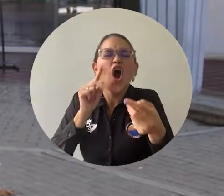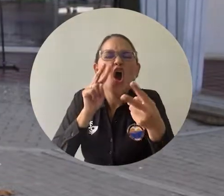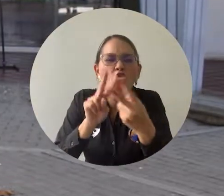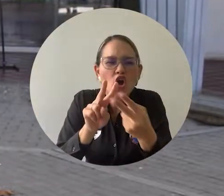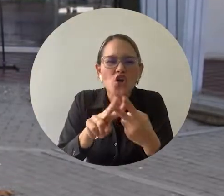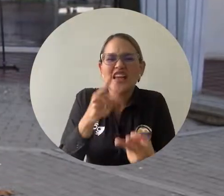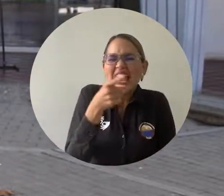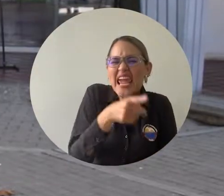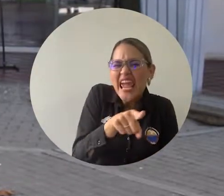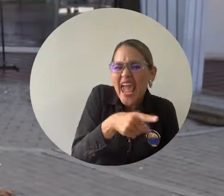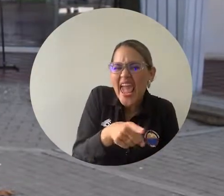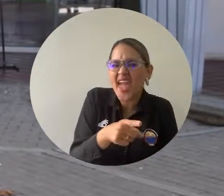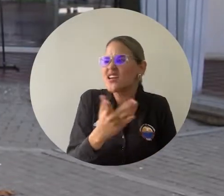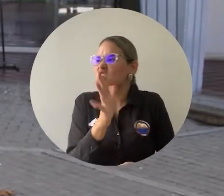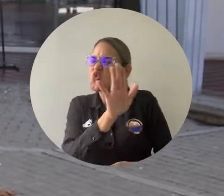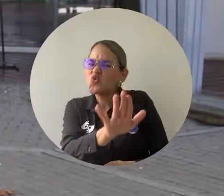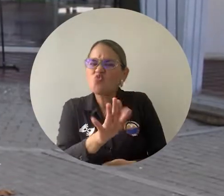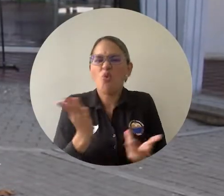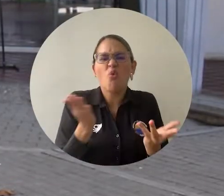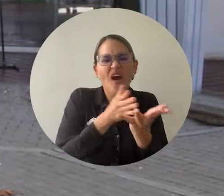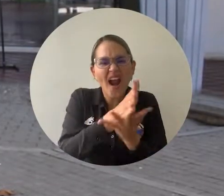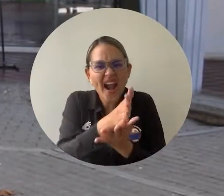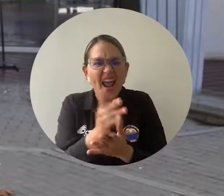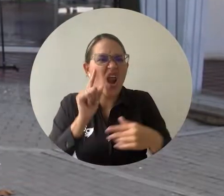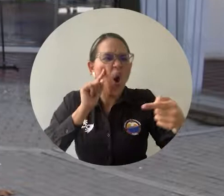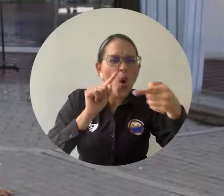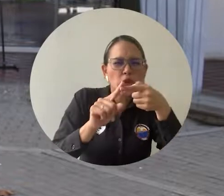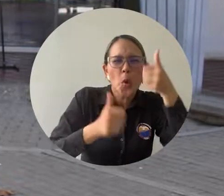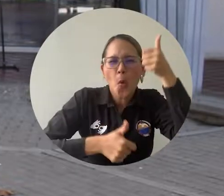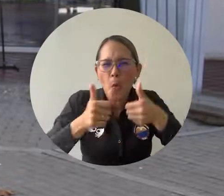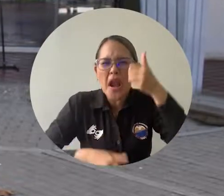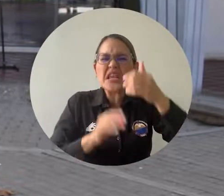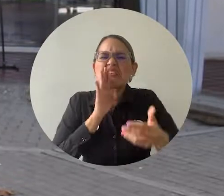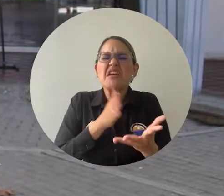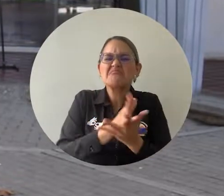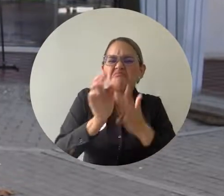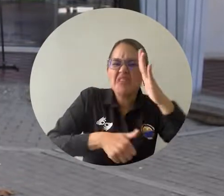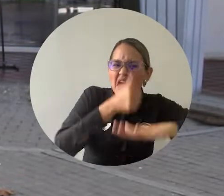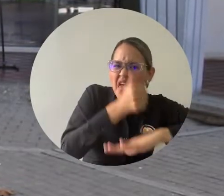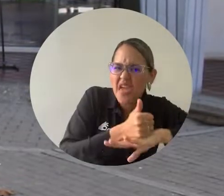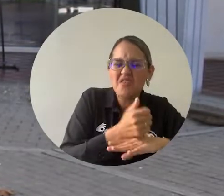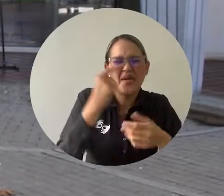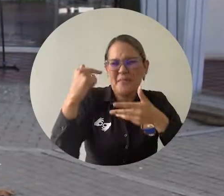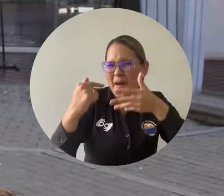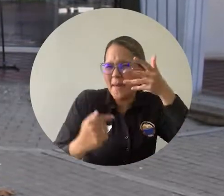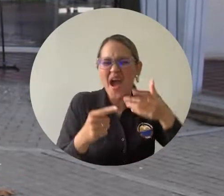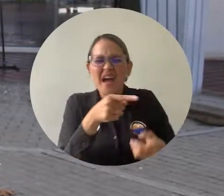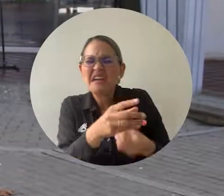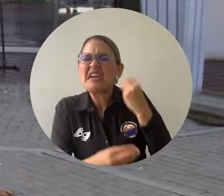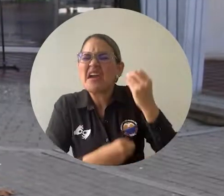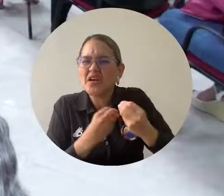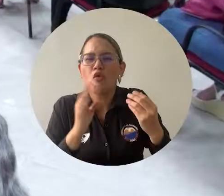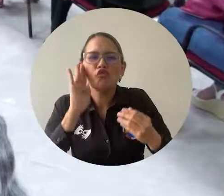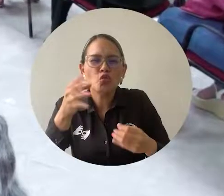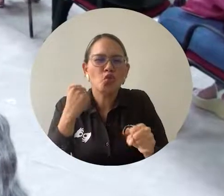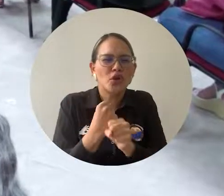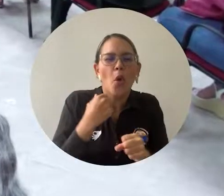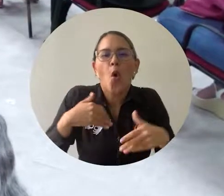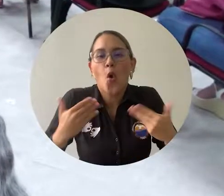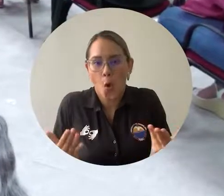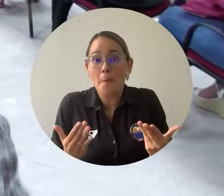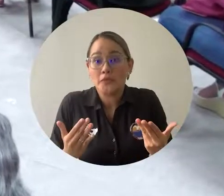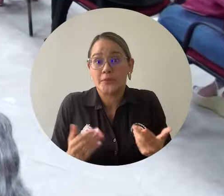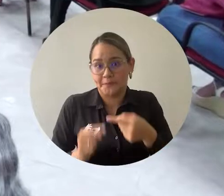directores, cuál es el programa que se tiene, cuáles son los objetivos, cuál es el perfil profesional y ocupacional de cada una de las carreras